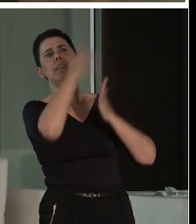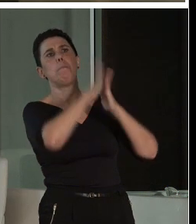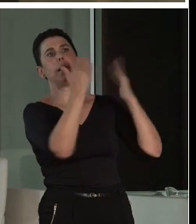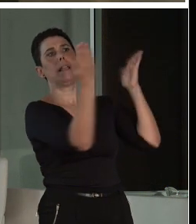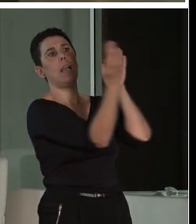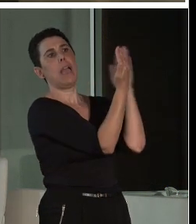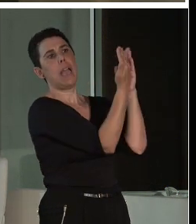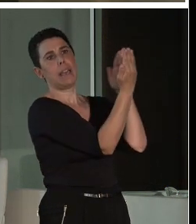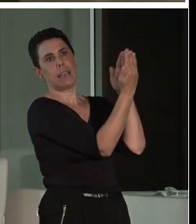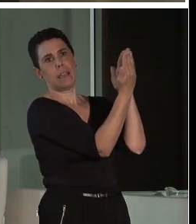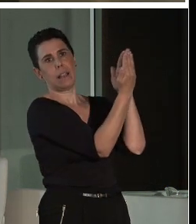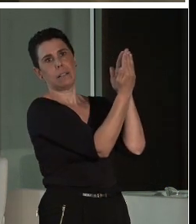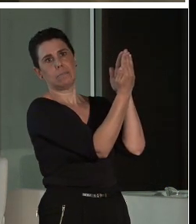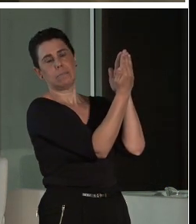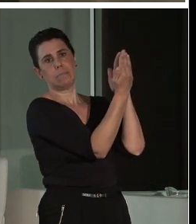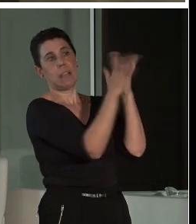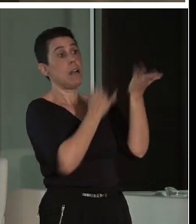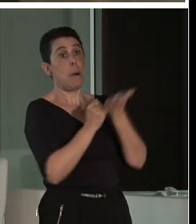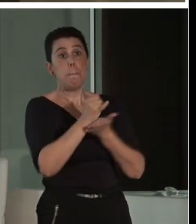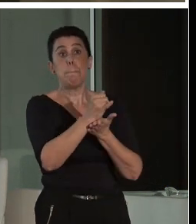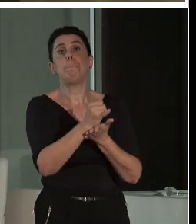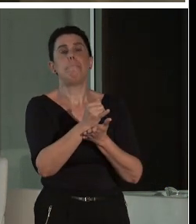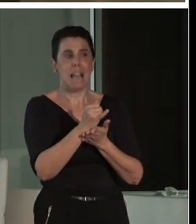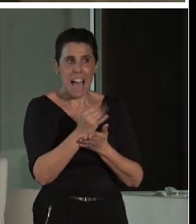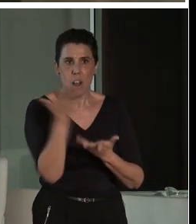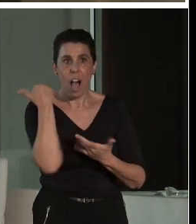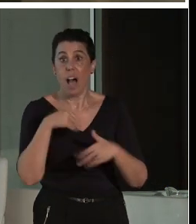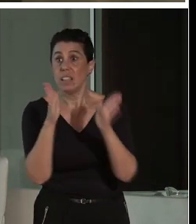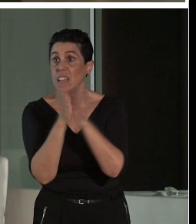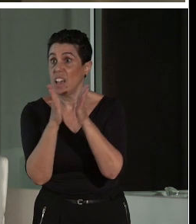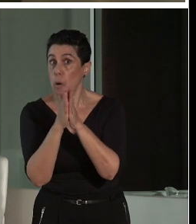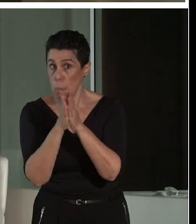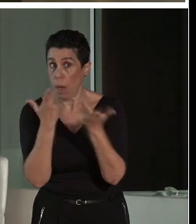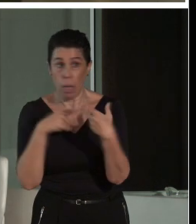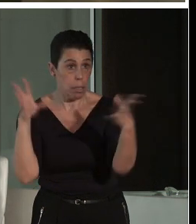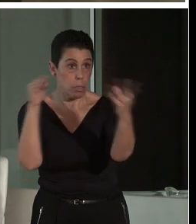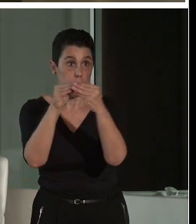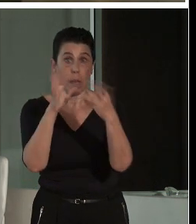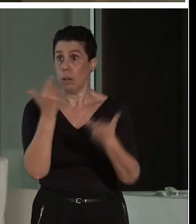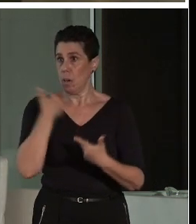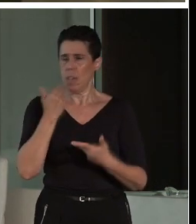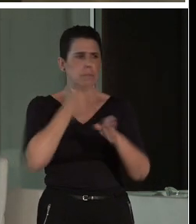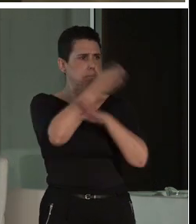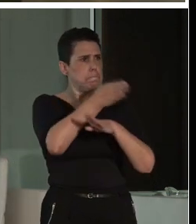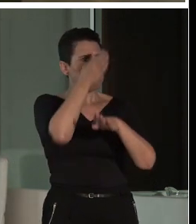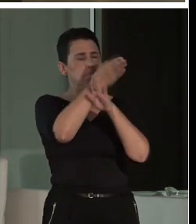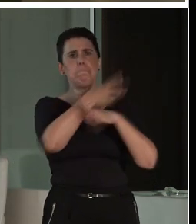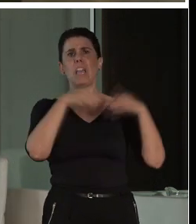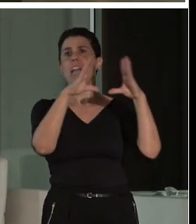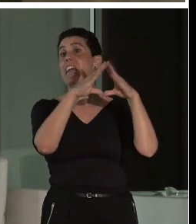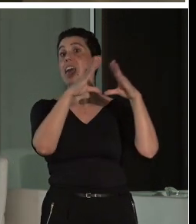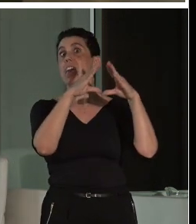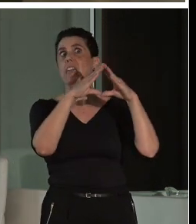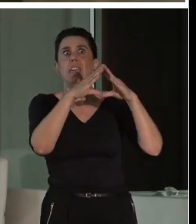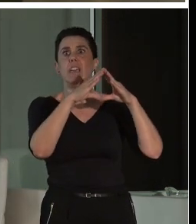totalmente de acuerdo con el compañero que lo decía antes. ¿Cuántas iglesias he visitado yo donde el plano que hay en